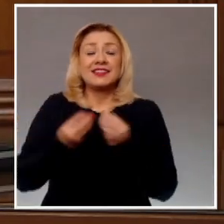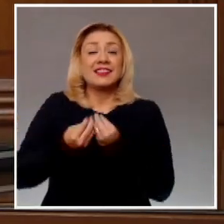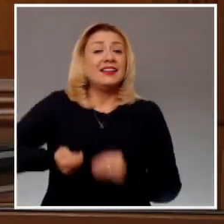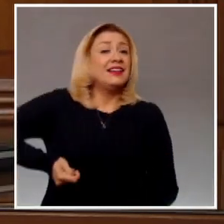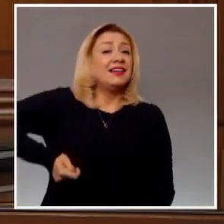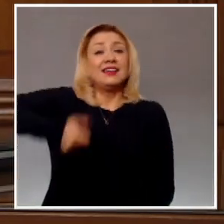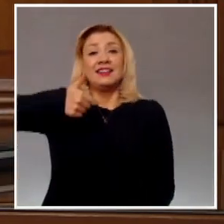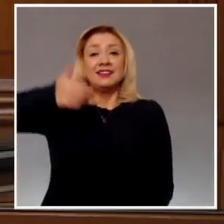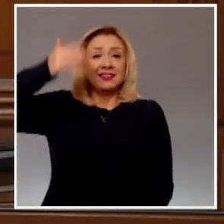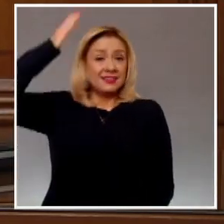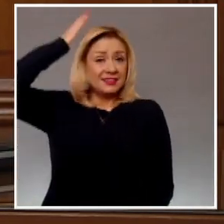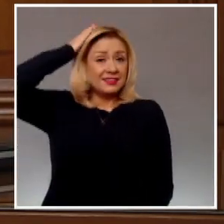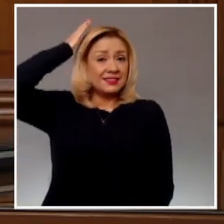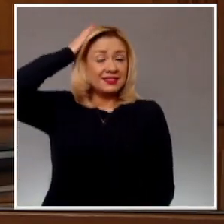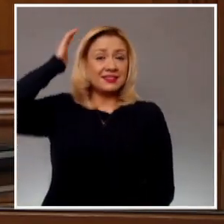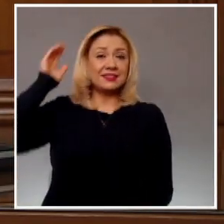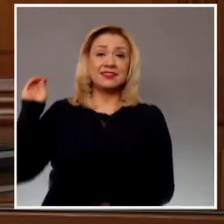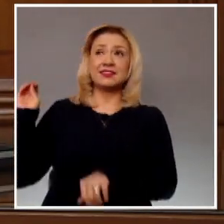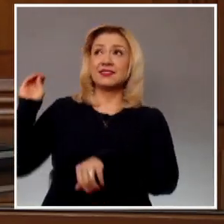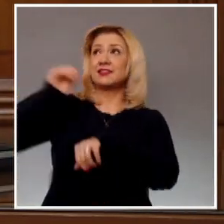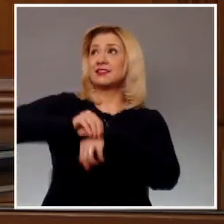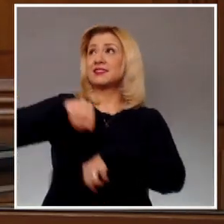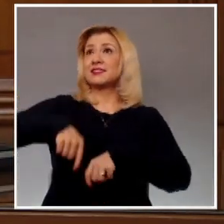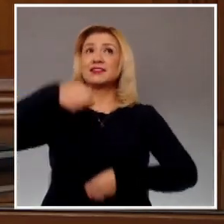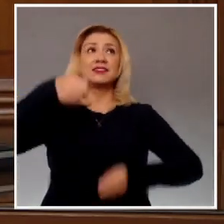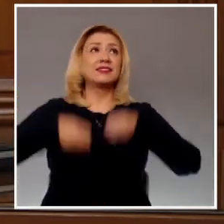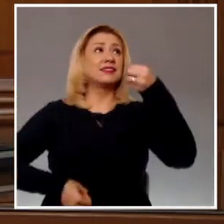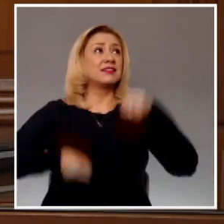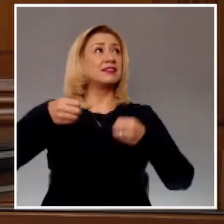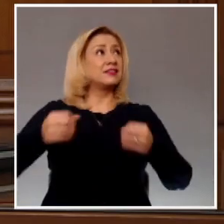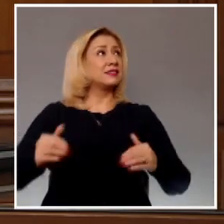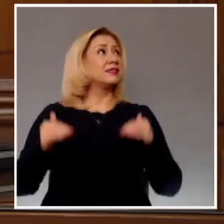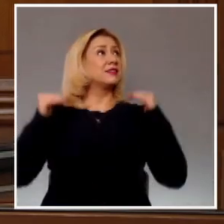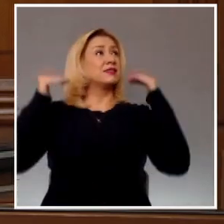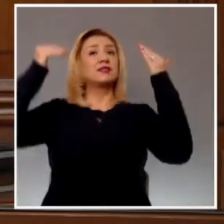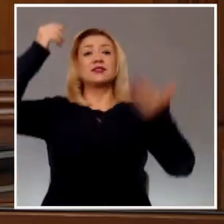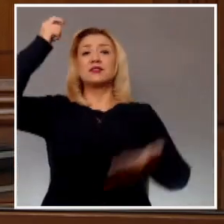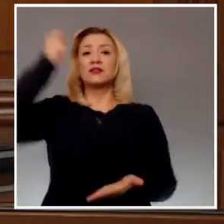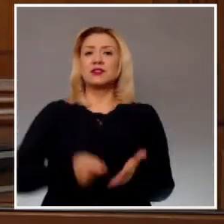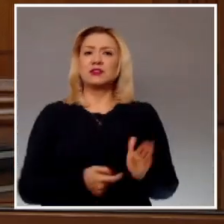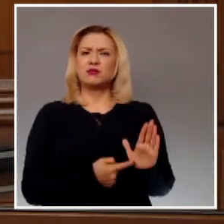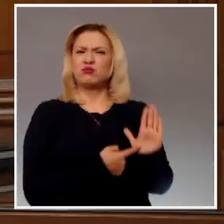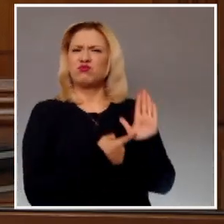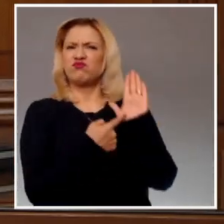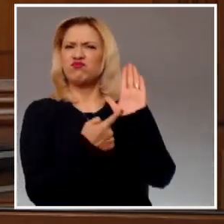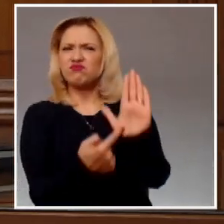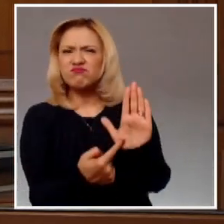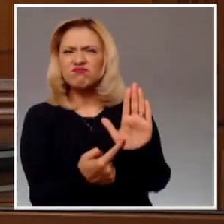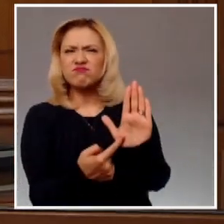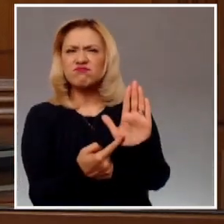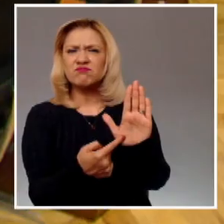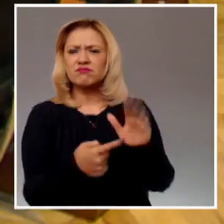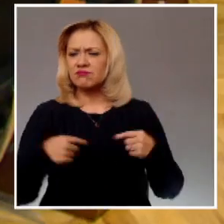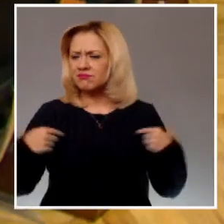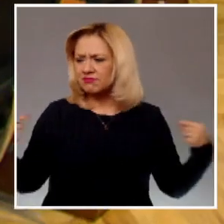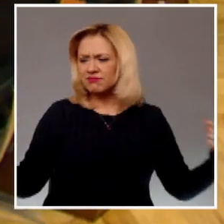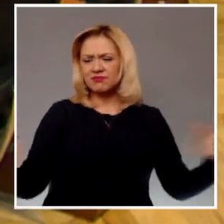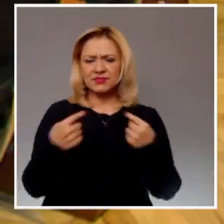herradura de este tribunal pleno, demostrando y demostrándonos que sí podemos.